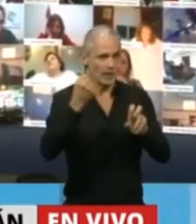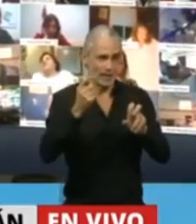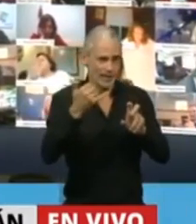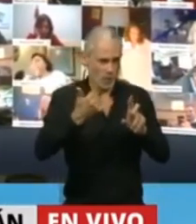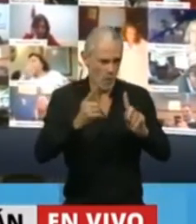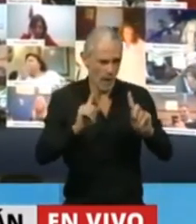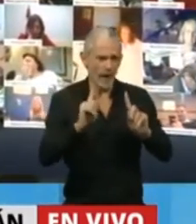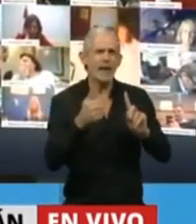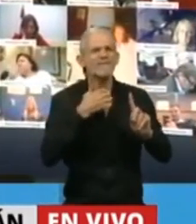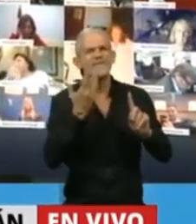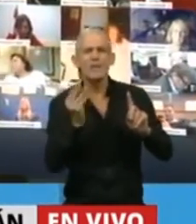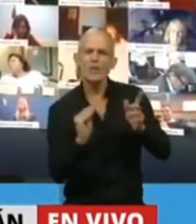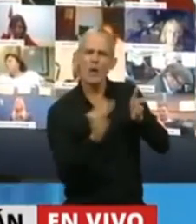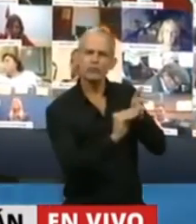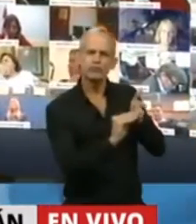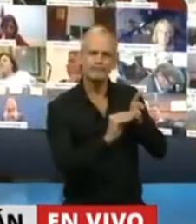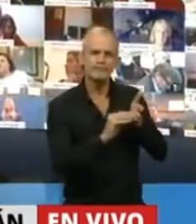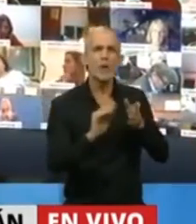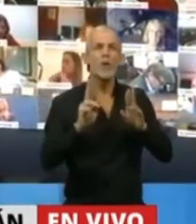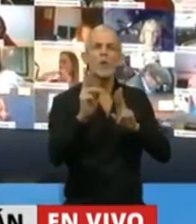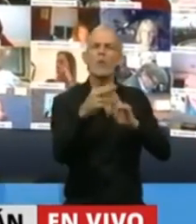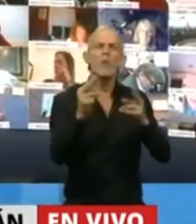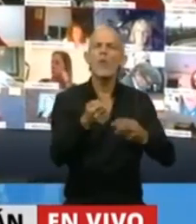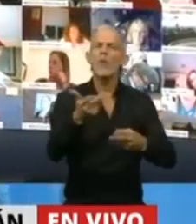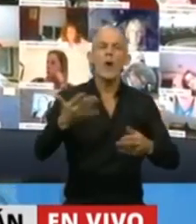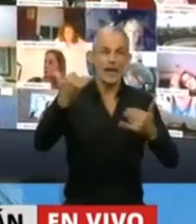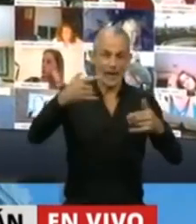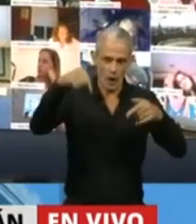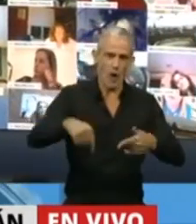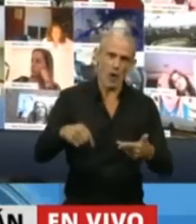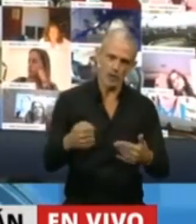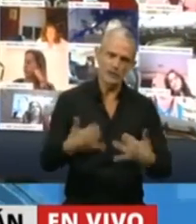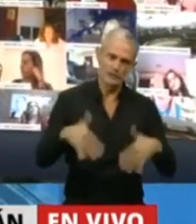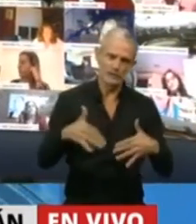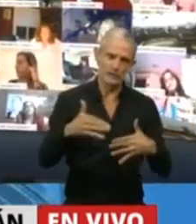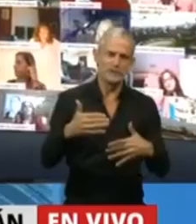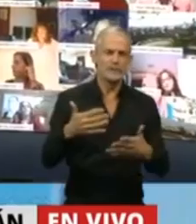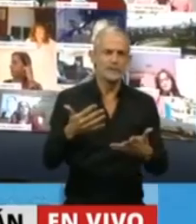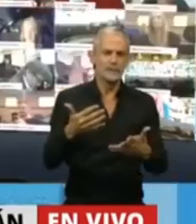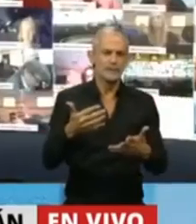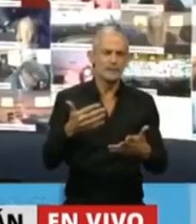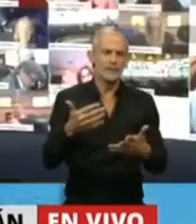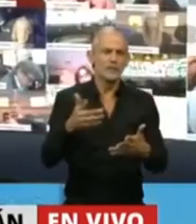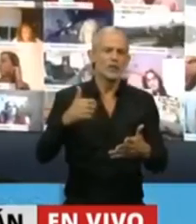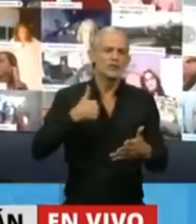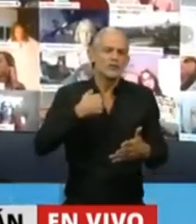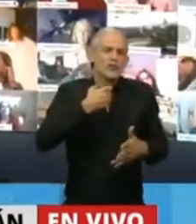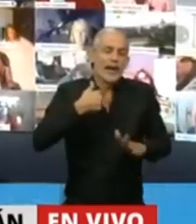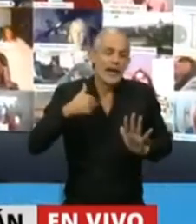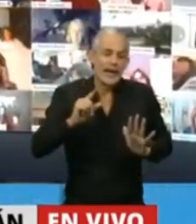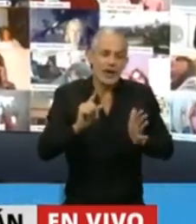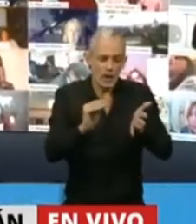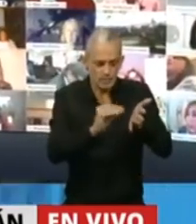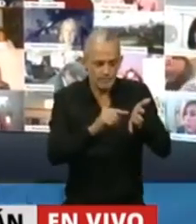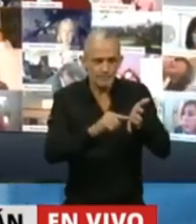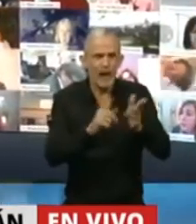incorporen acá. Hablamos de la cantidad de muertes que hubo hoy. Y en este sentido, señor Presidente, me parece que